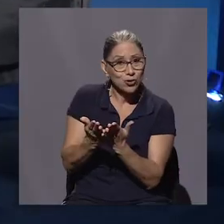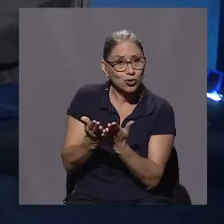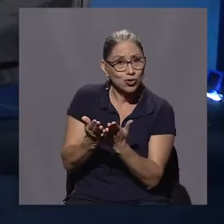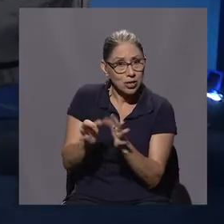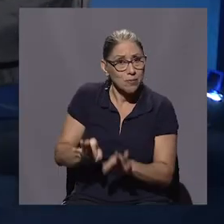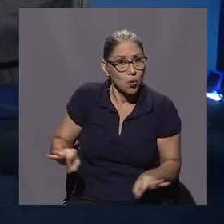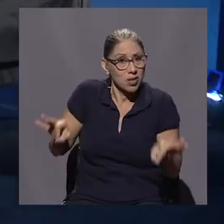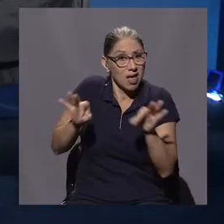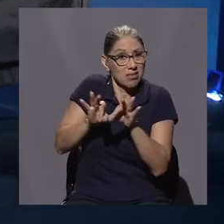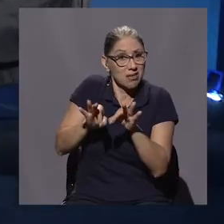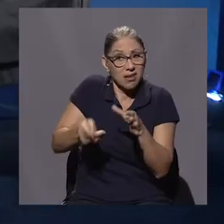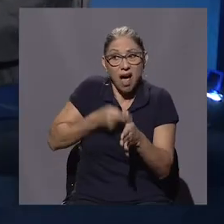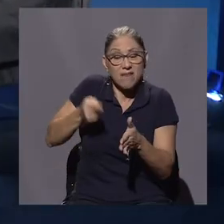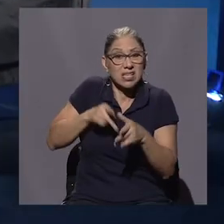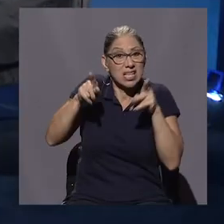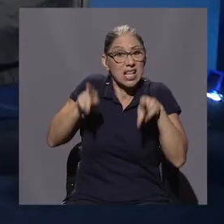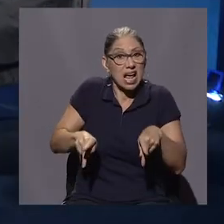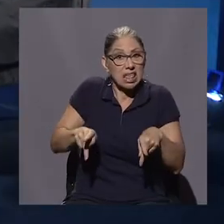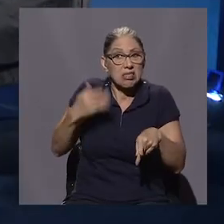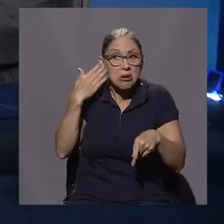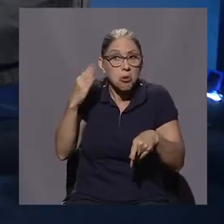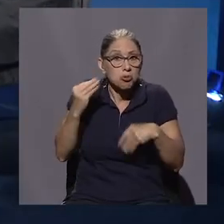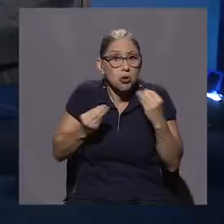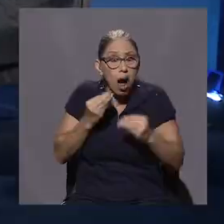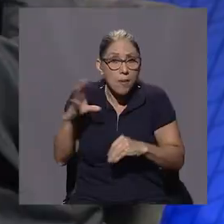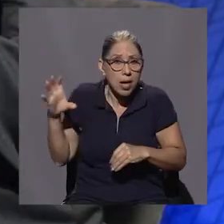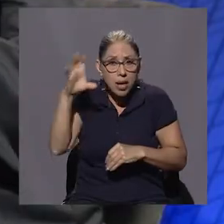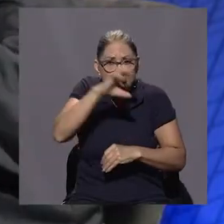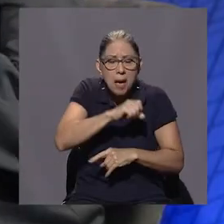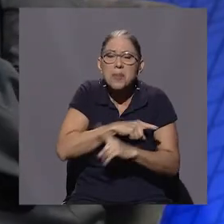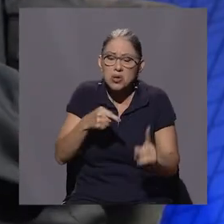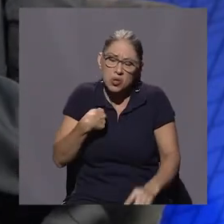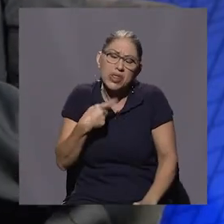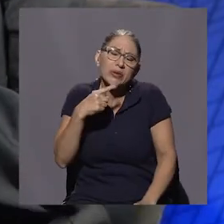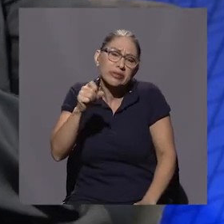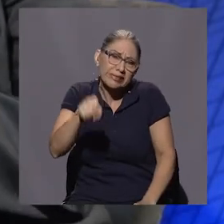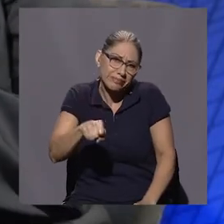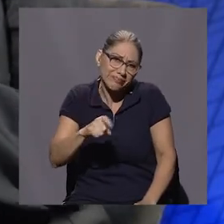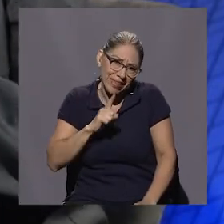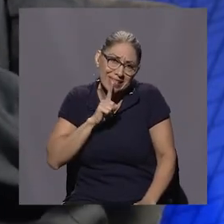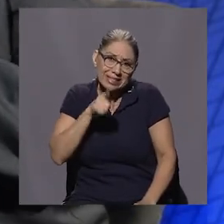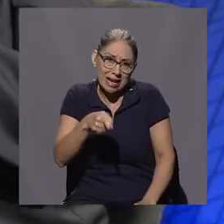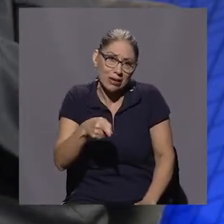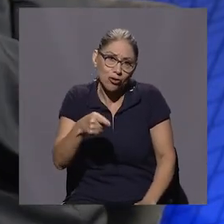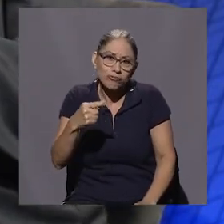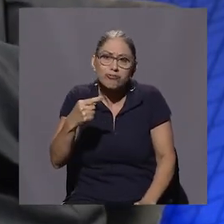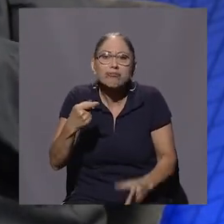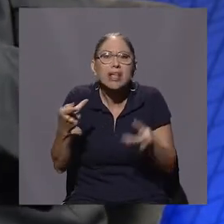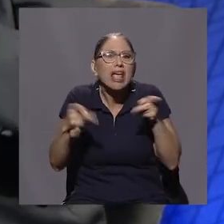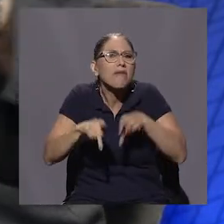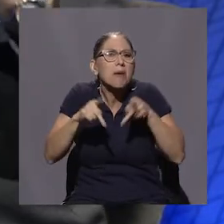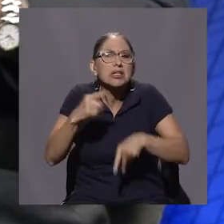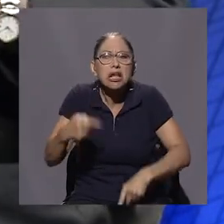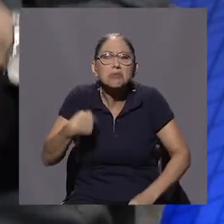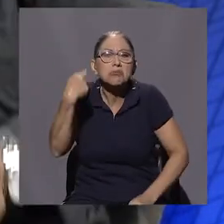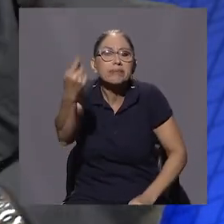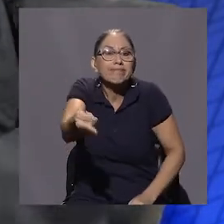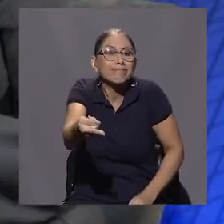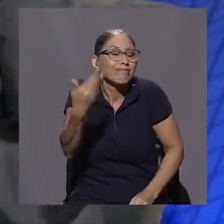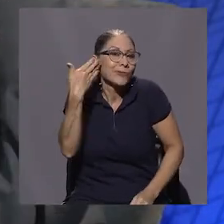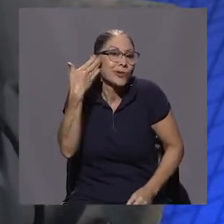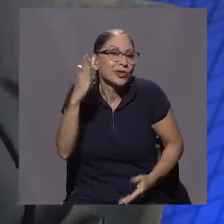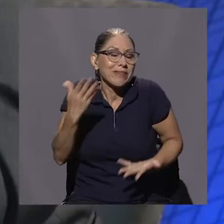Yo señalo que es cierto, que es incierto. Es decir, negar esa incertidumbre es como negar